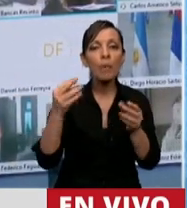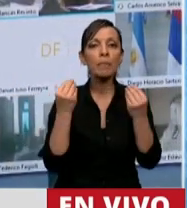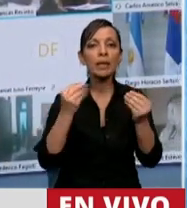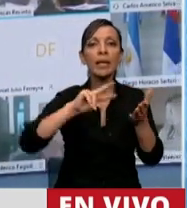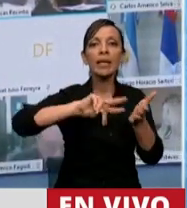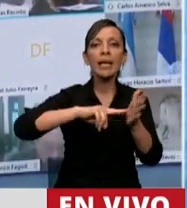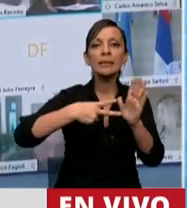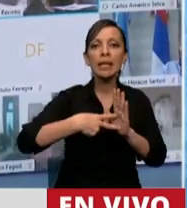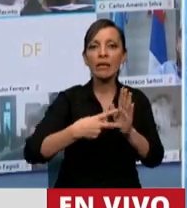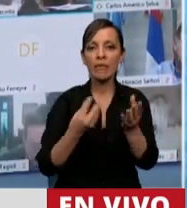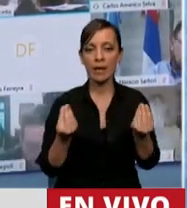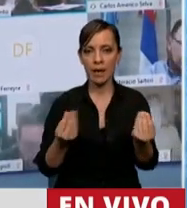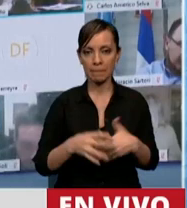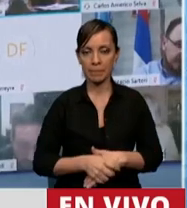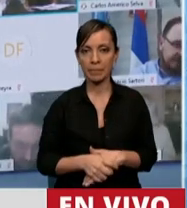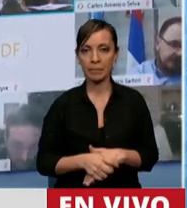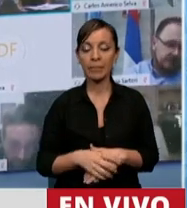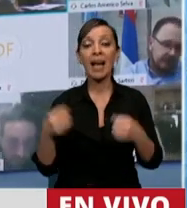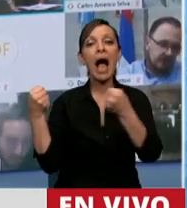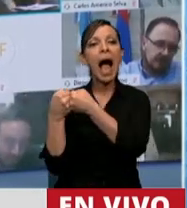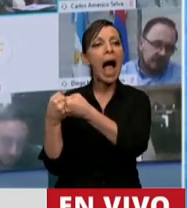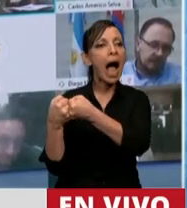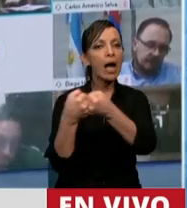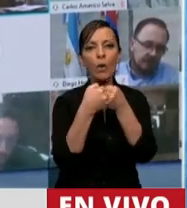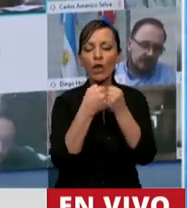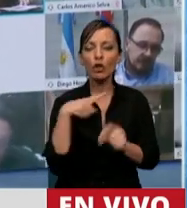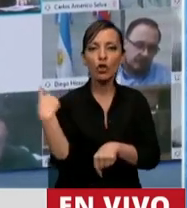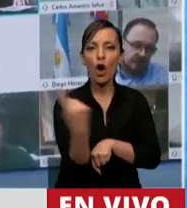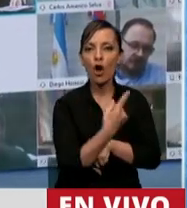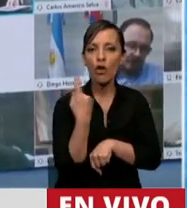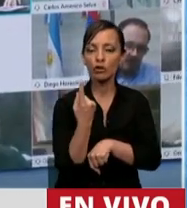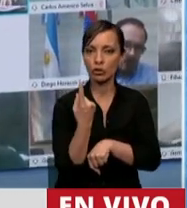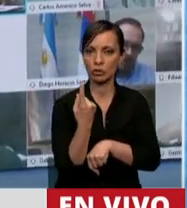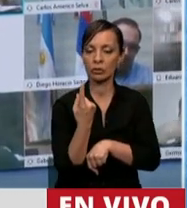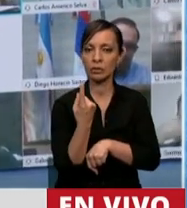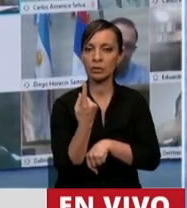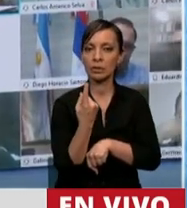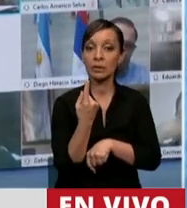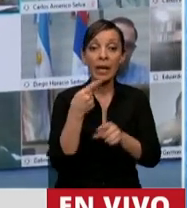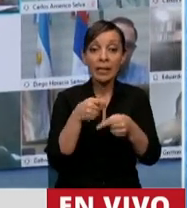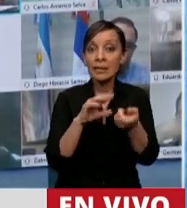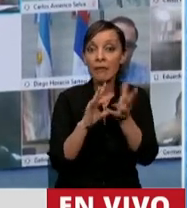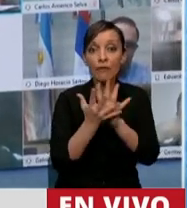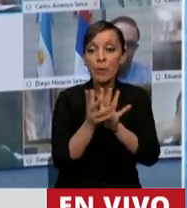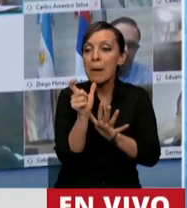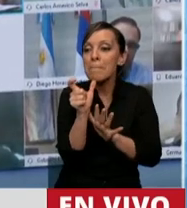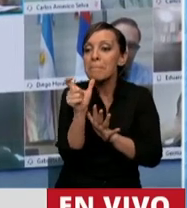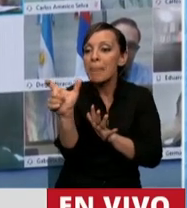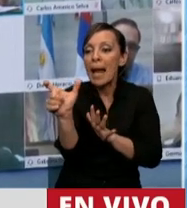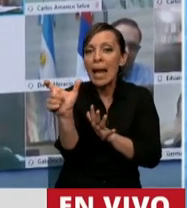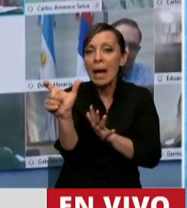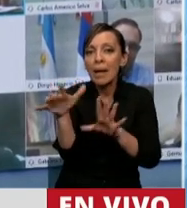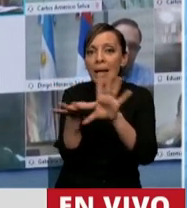que hay acuerdo de todos los miembros. Y esta literalidad que tiene el término no